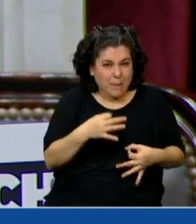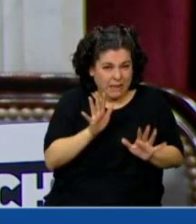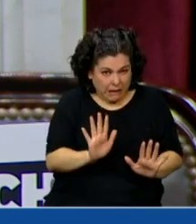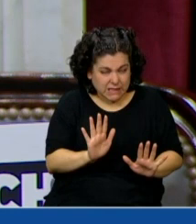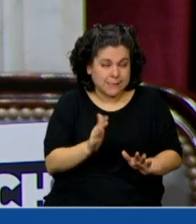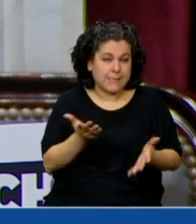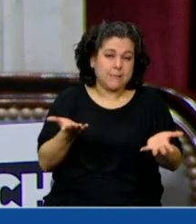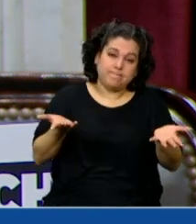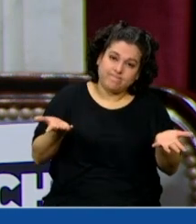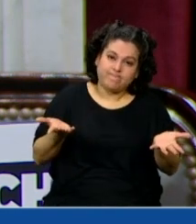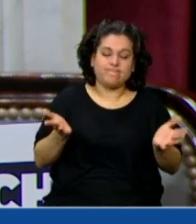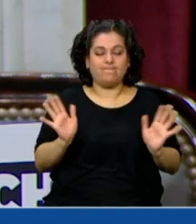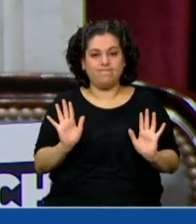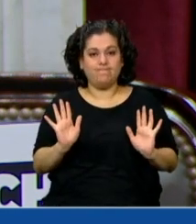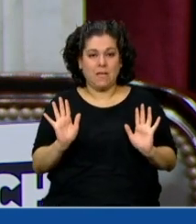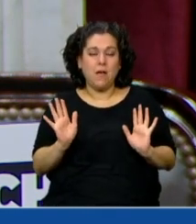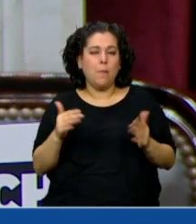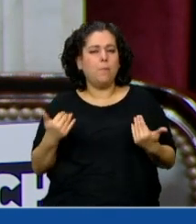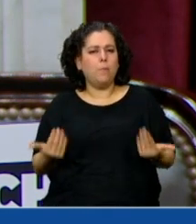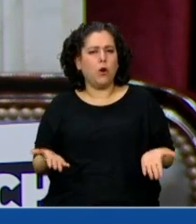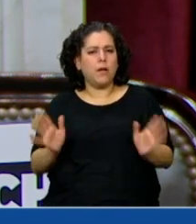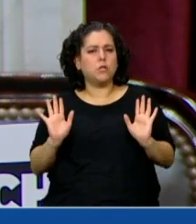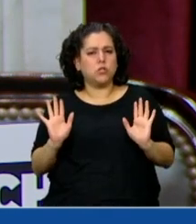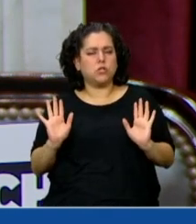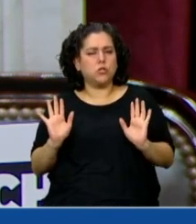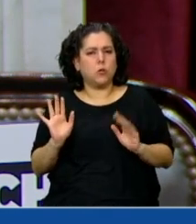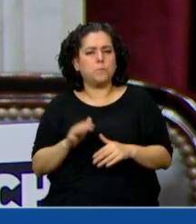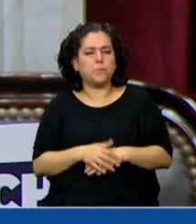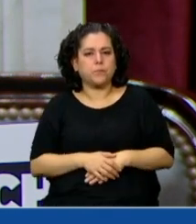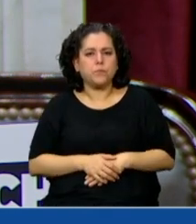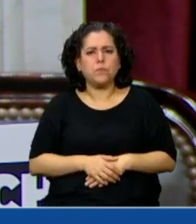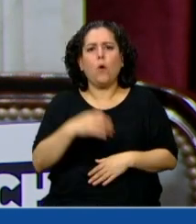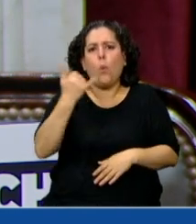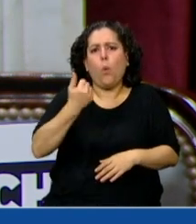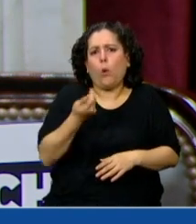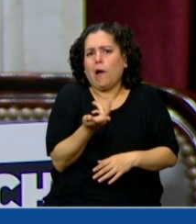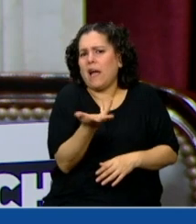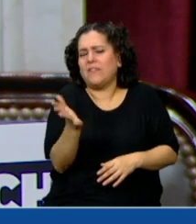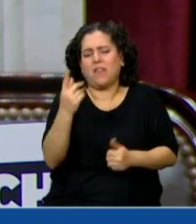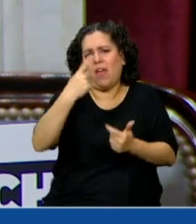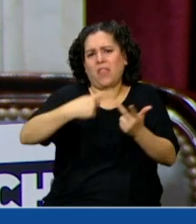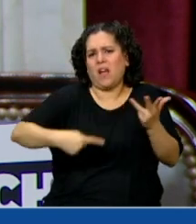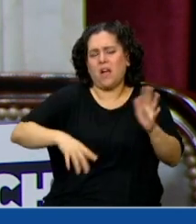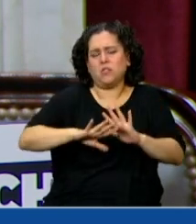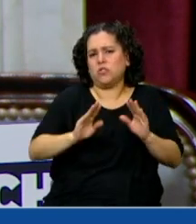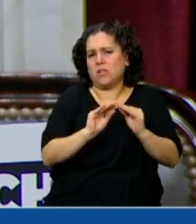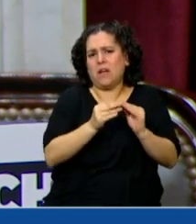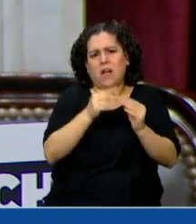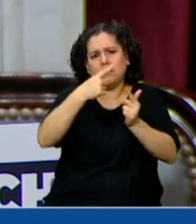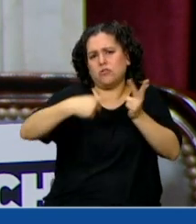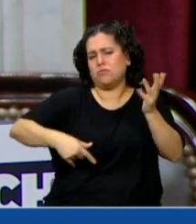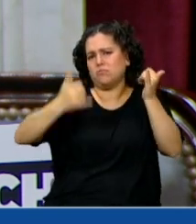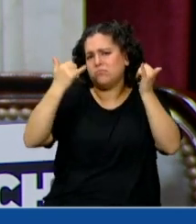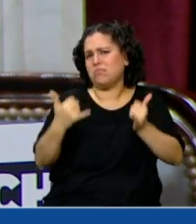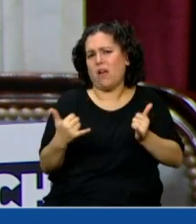en esta situación. Por eso, por ejemplo, hemos tenido cantidad de casos, la mayoría ya a esta